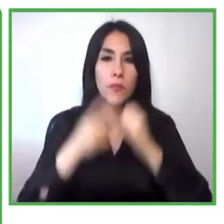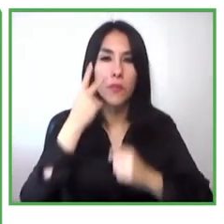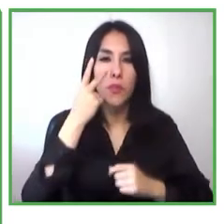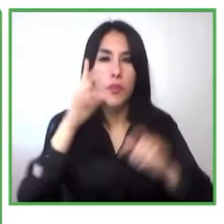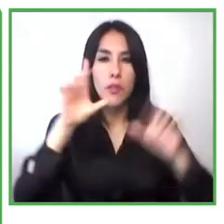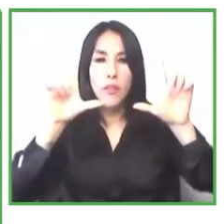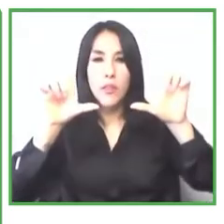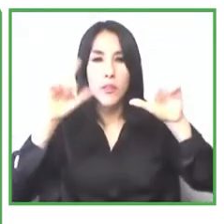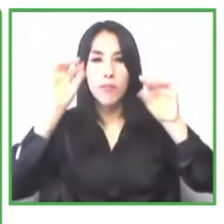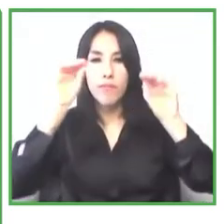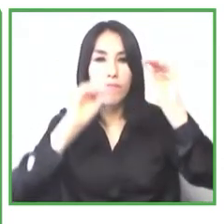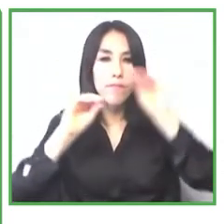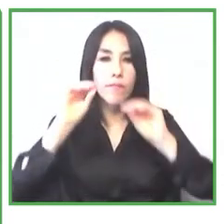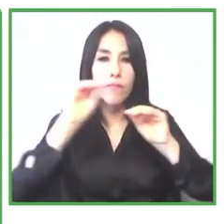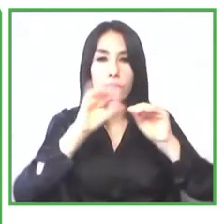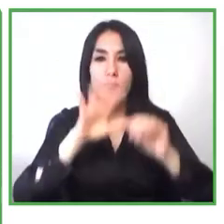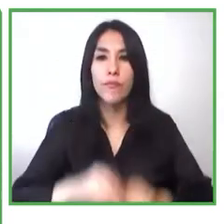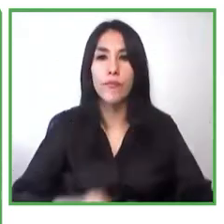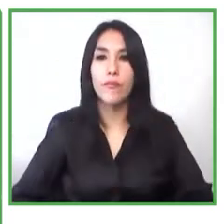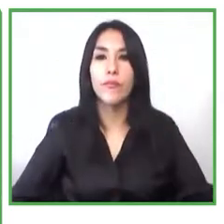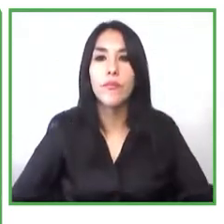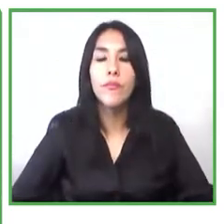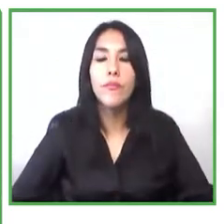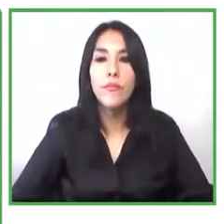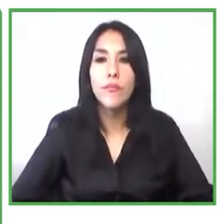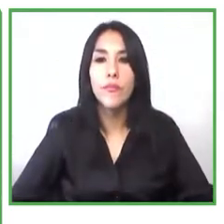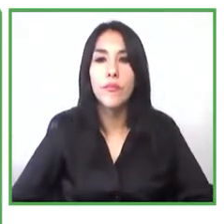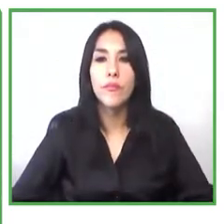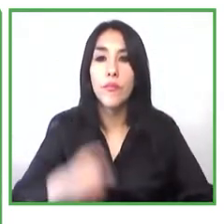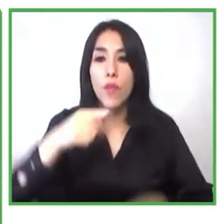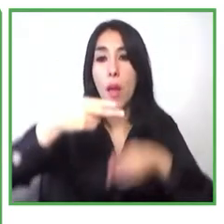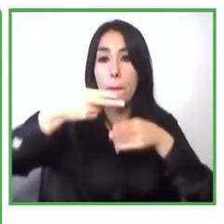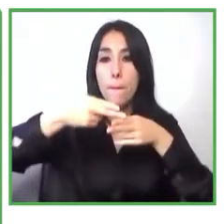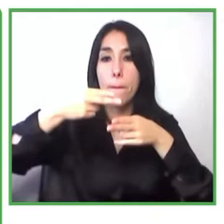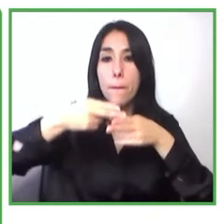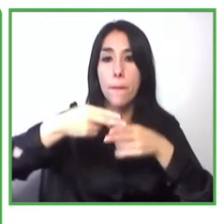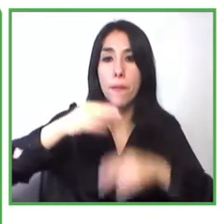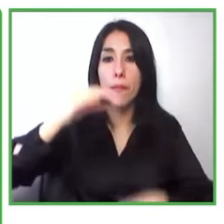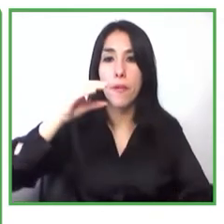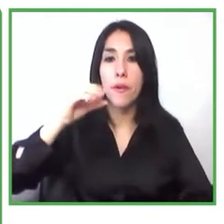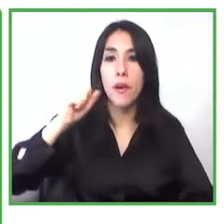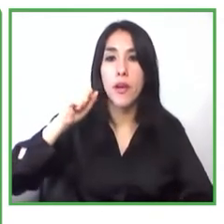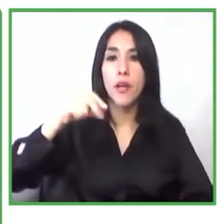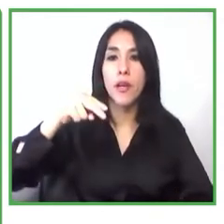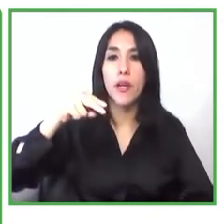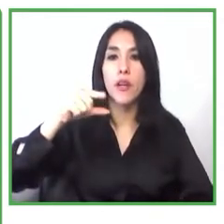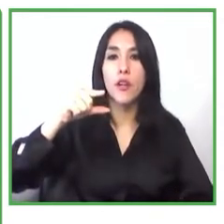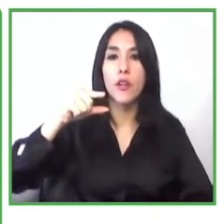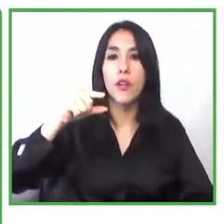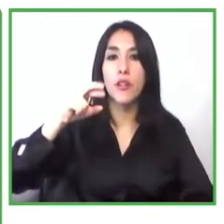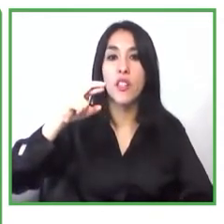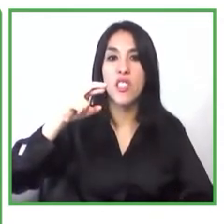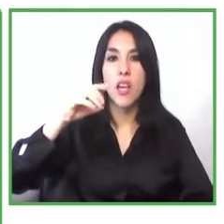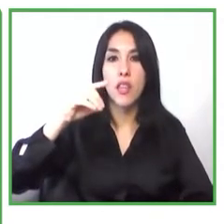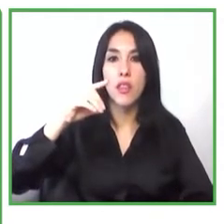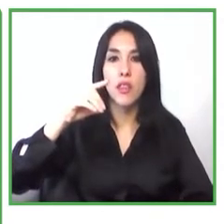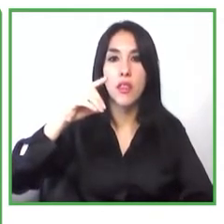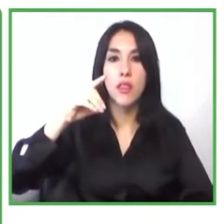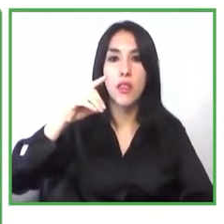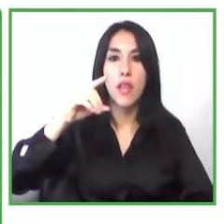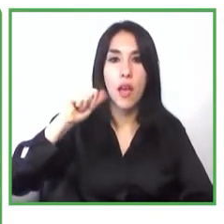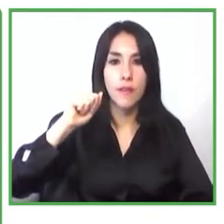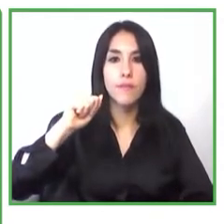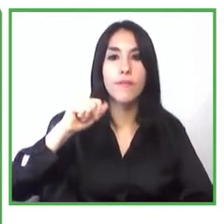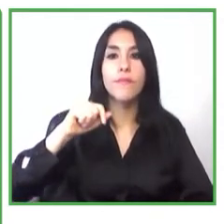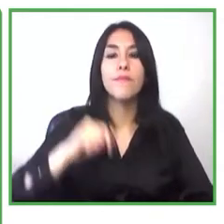personas con discapacidad es una empresa colombiana familiar que se dedica a la producción y comercialización de chicharrón